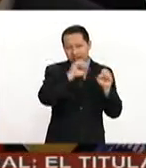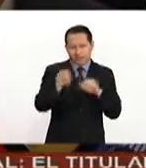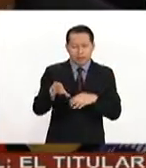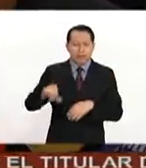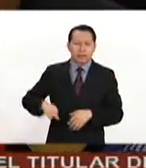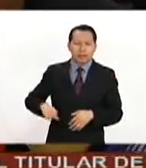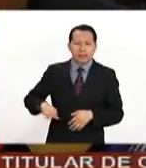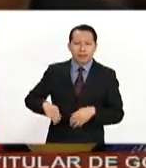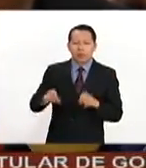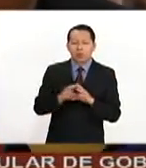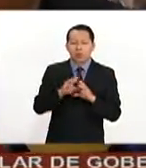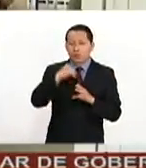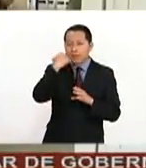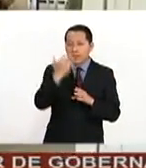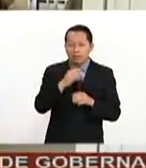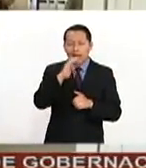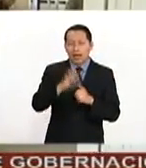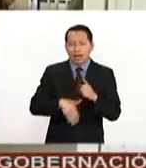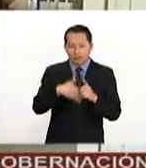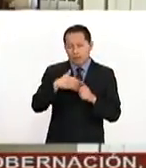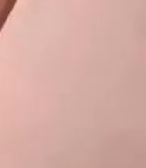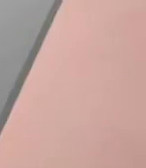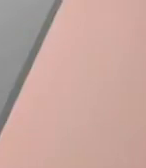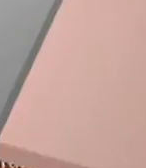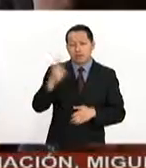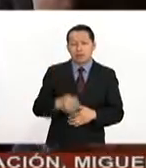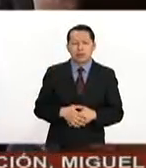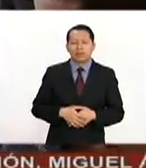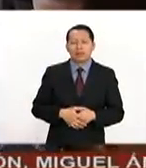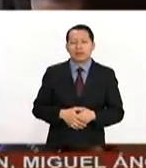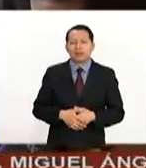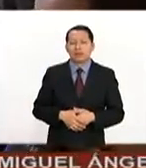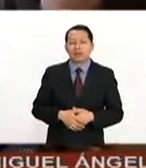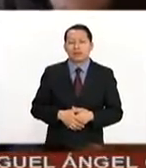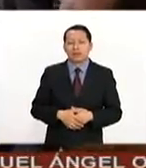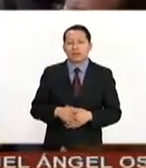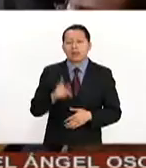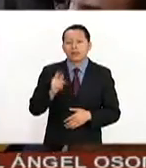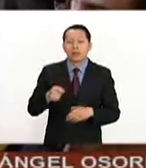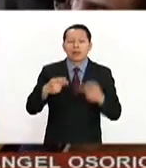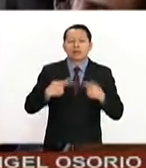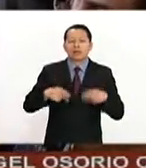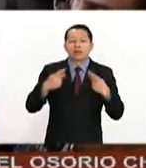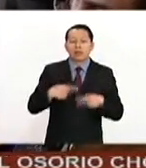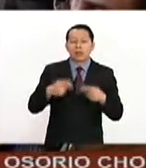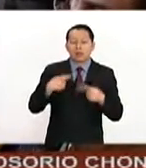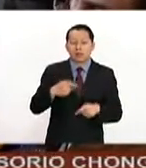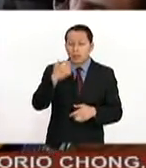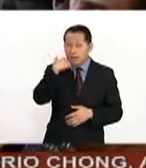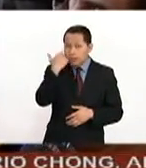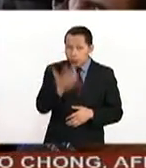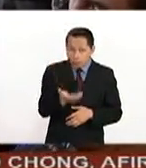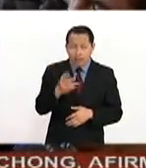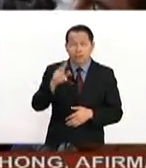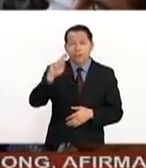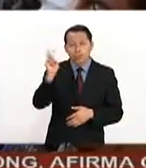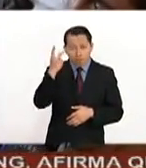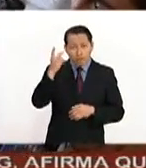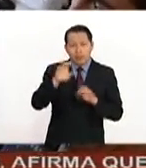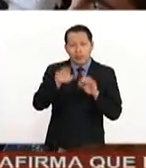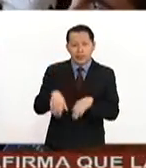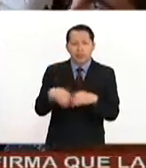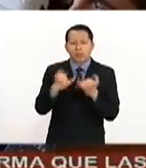interesados en terminar sus estudios. A aquellos que soliciten ingresar al Politécnico y